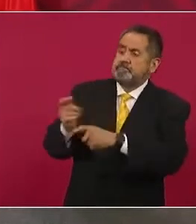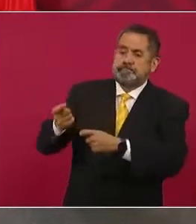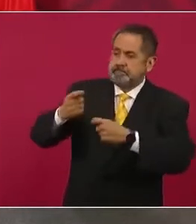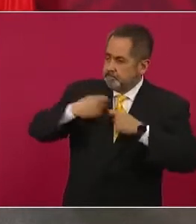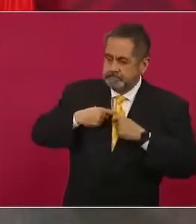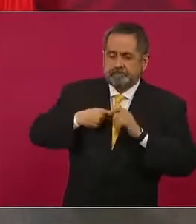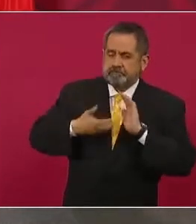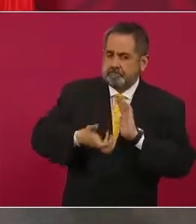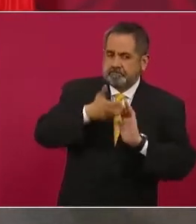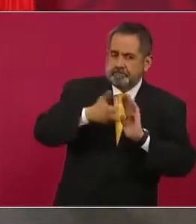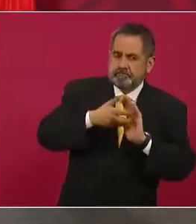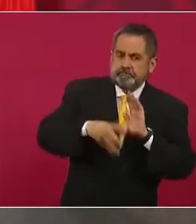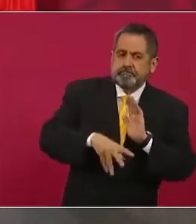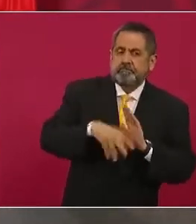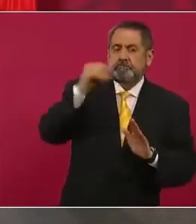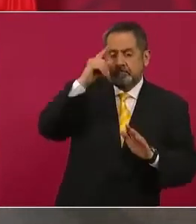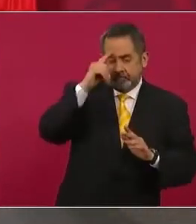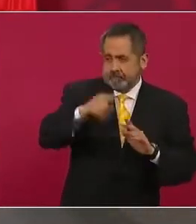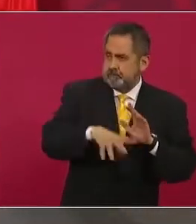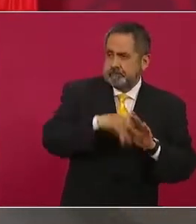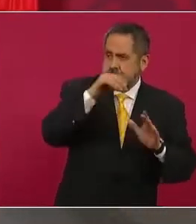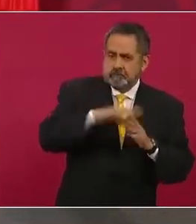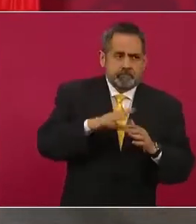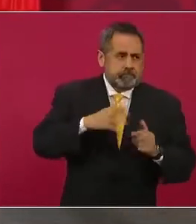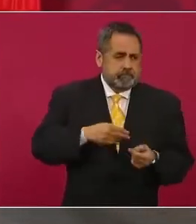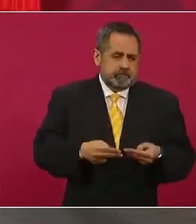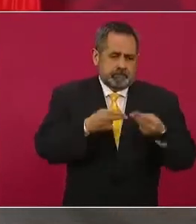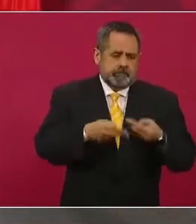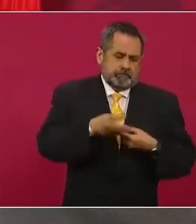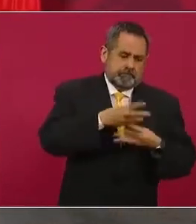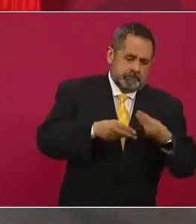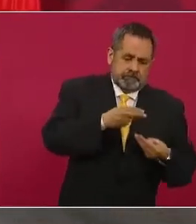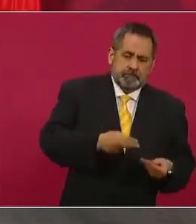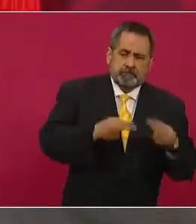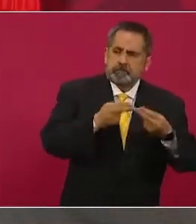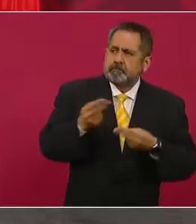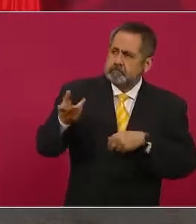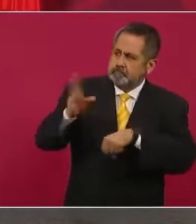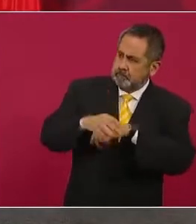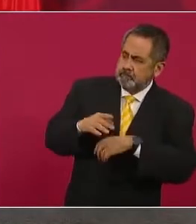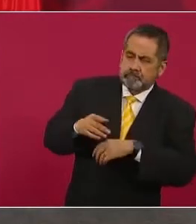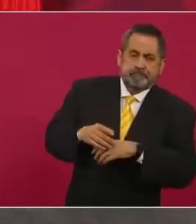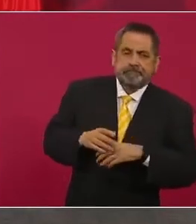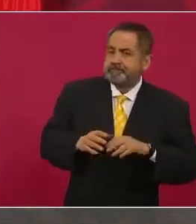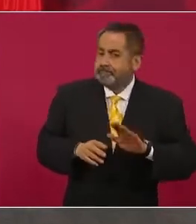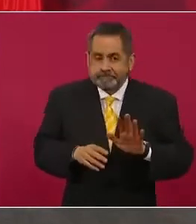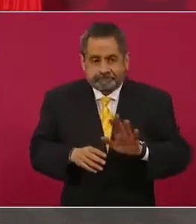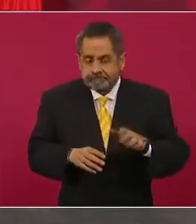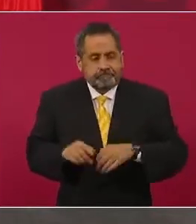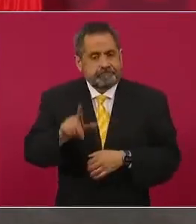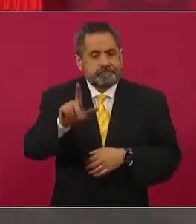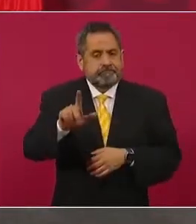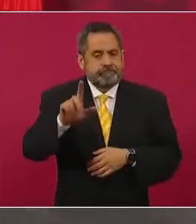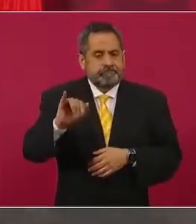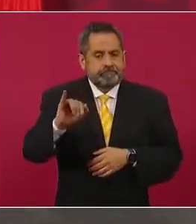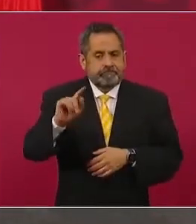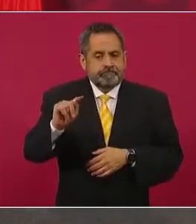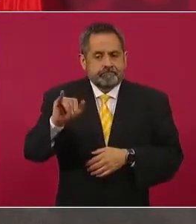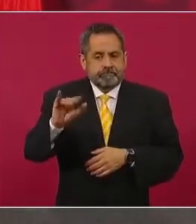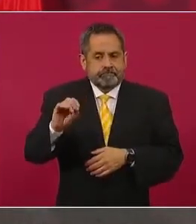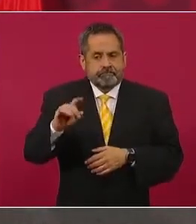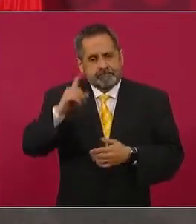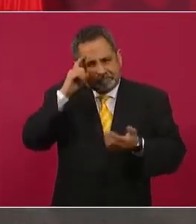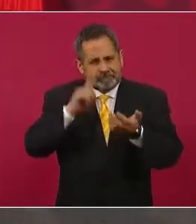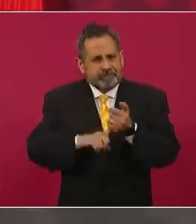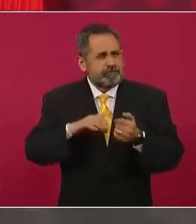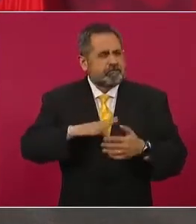específica para la explotación de ese material. En el caso de litio hay creo que